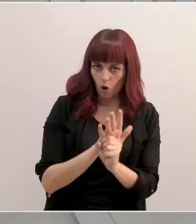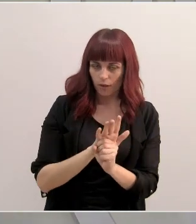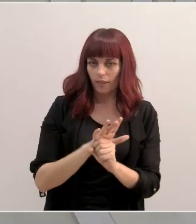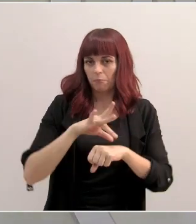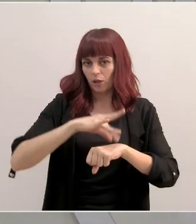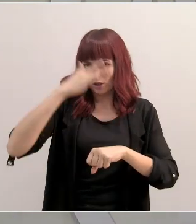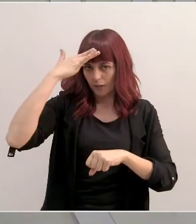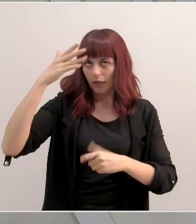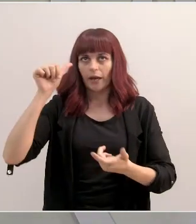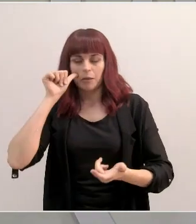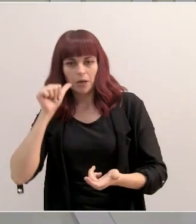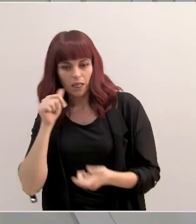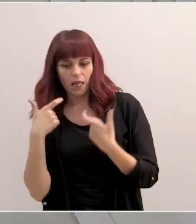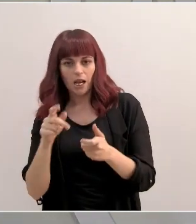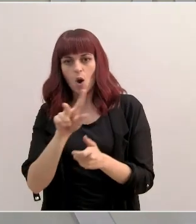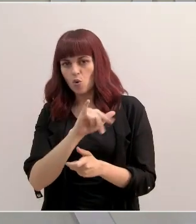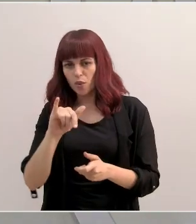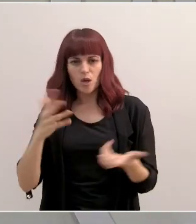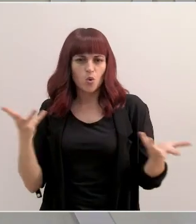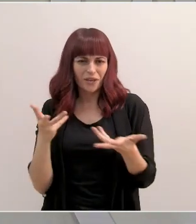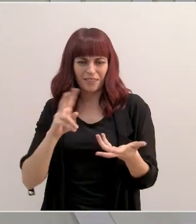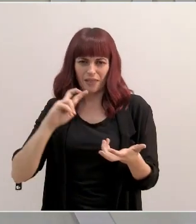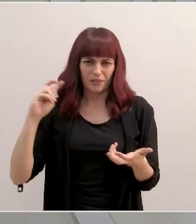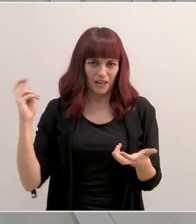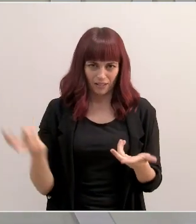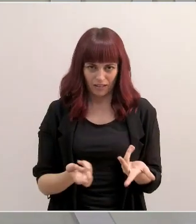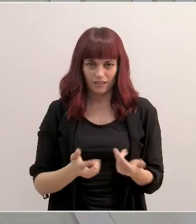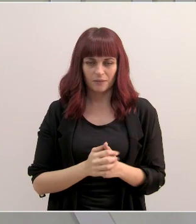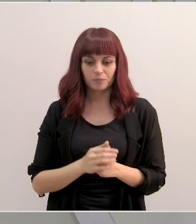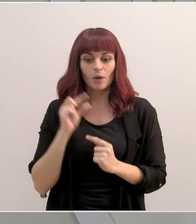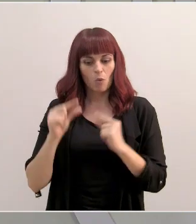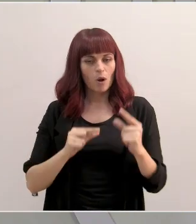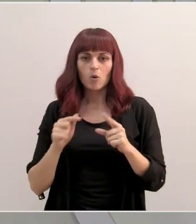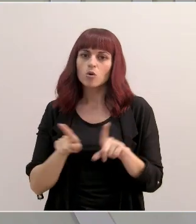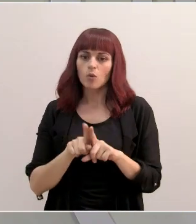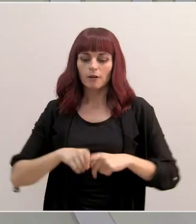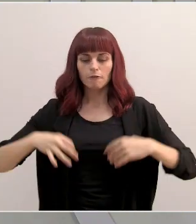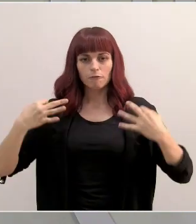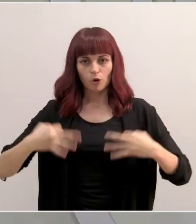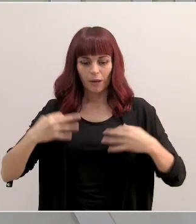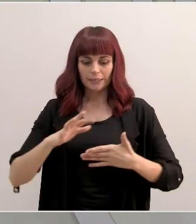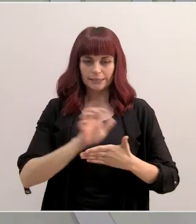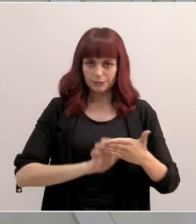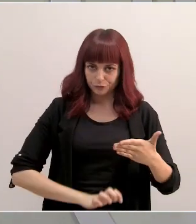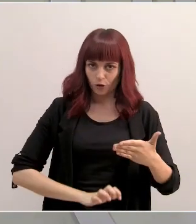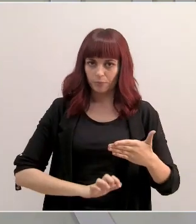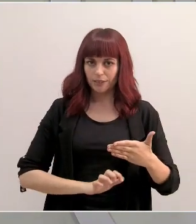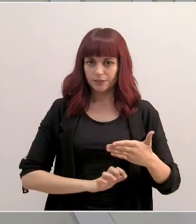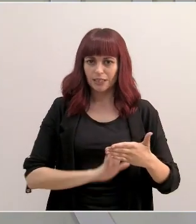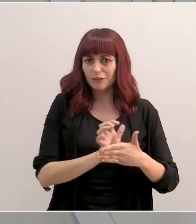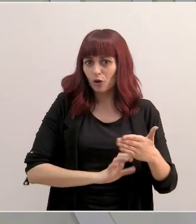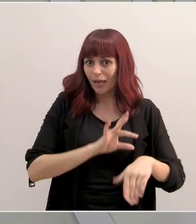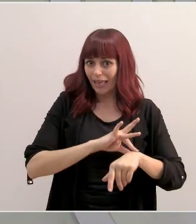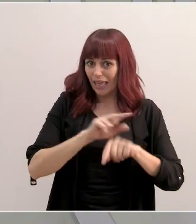primaria, embarazada, en las urgencias, etcétera, etcétera. Hemos ido formalizando y realizando informes, por ejemplo, en